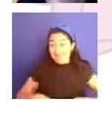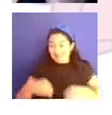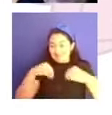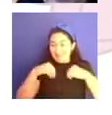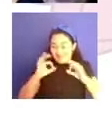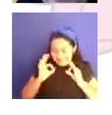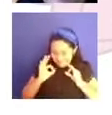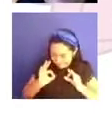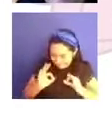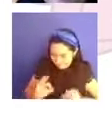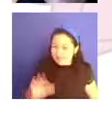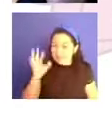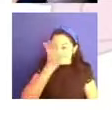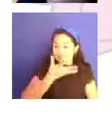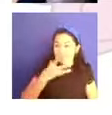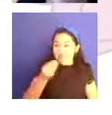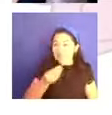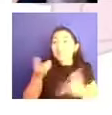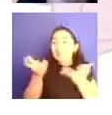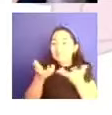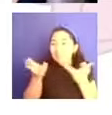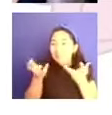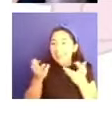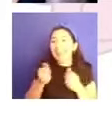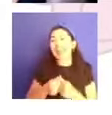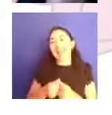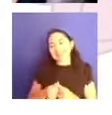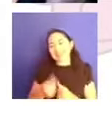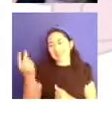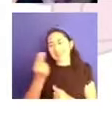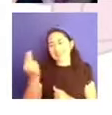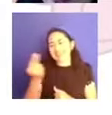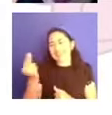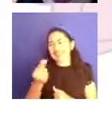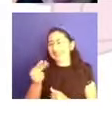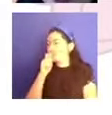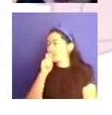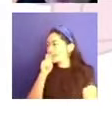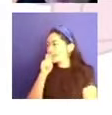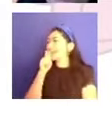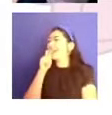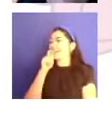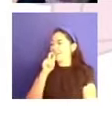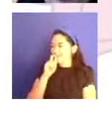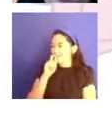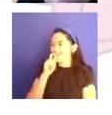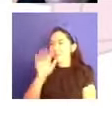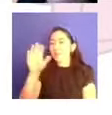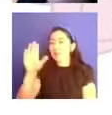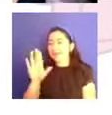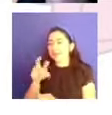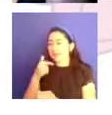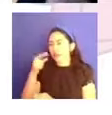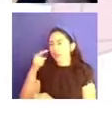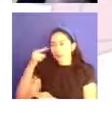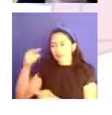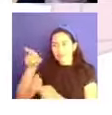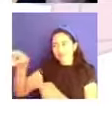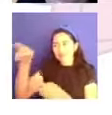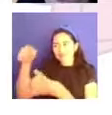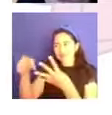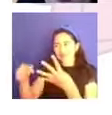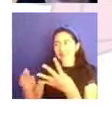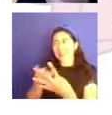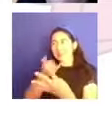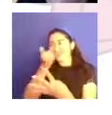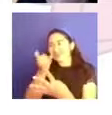una relación satisfactoria, pues es la posibilidad de poder negociar. Tú lo miras como un seis, yo lo miro como un nueve, pero ¿qué queremos de manera